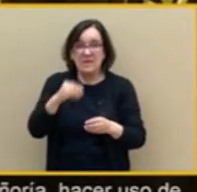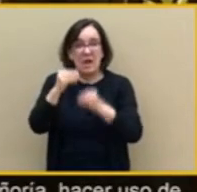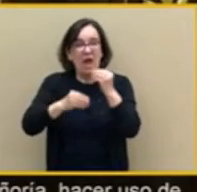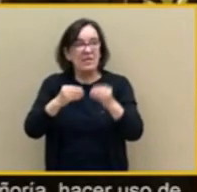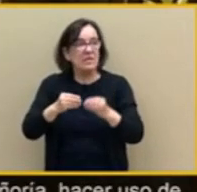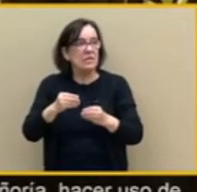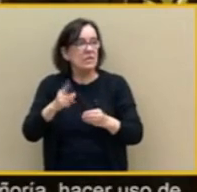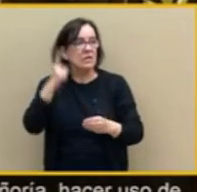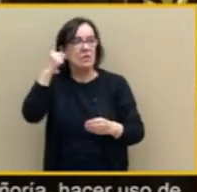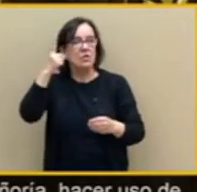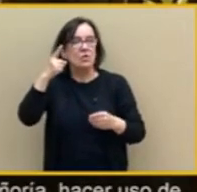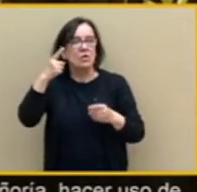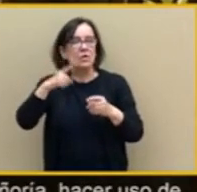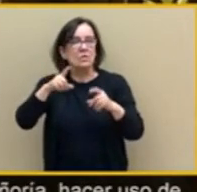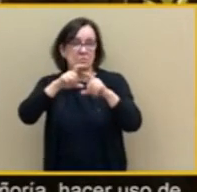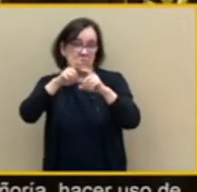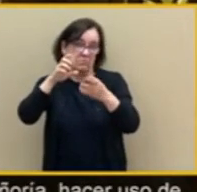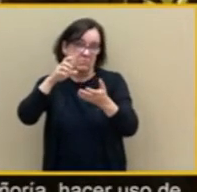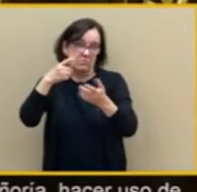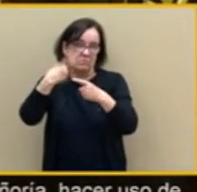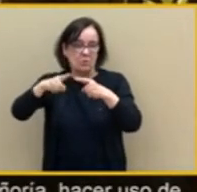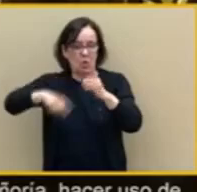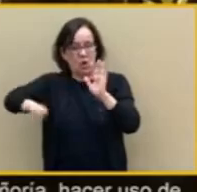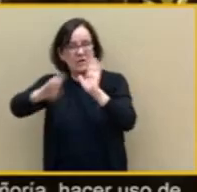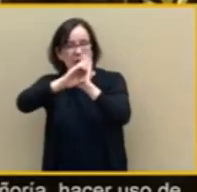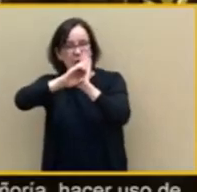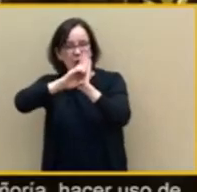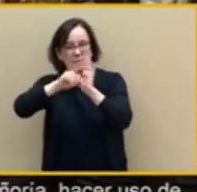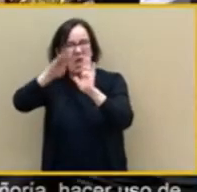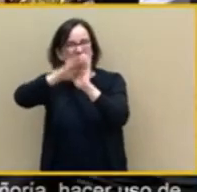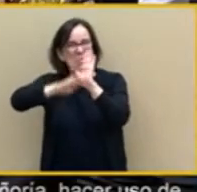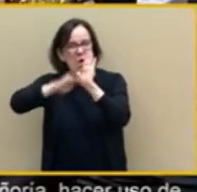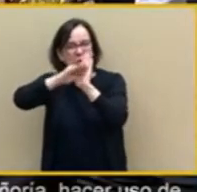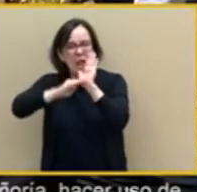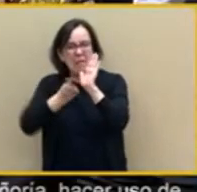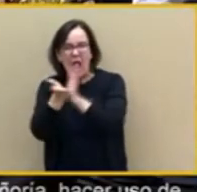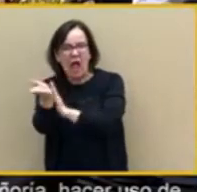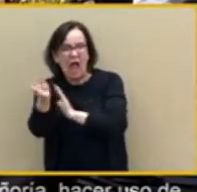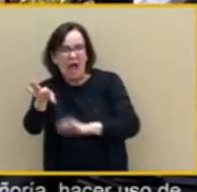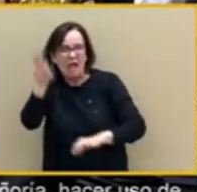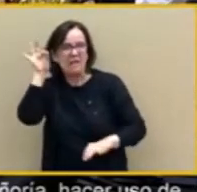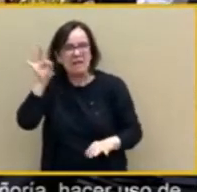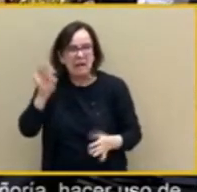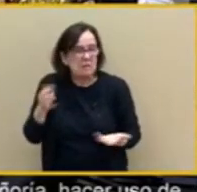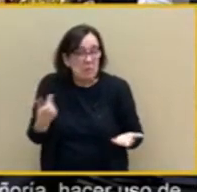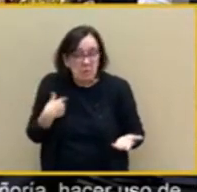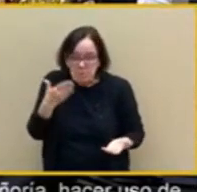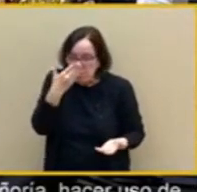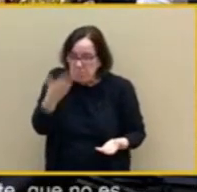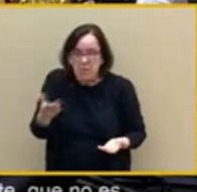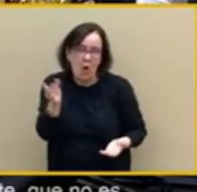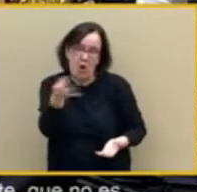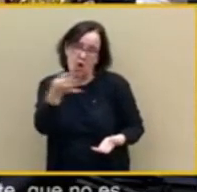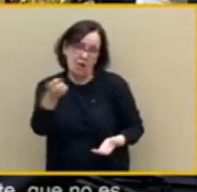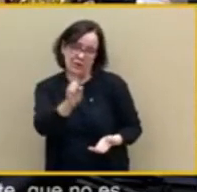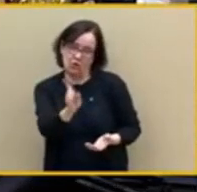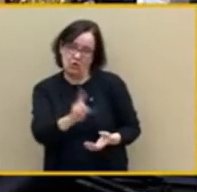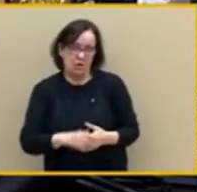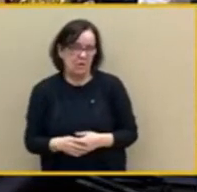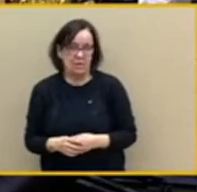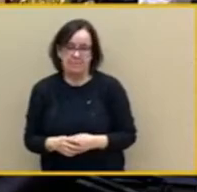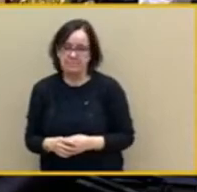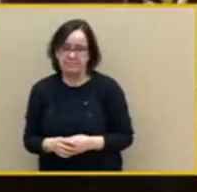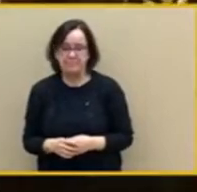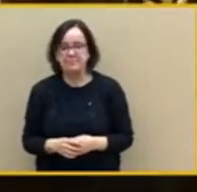un programa alternativo, creo, sinceramente, que no es correcto. Señor Tamames, he pasado parte de mi vida